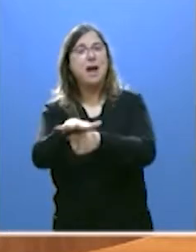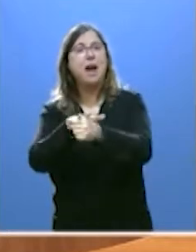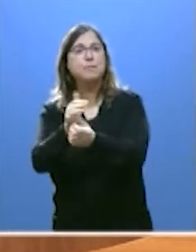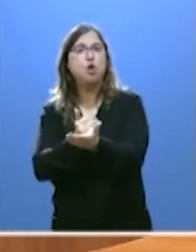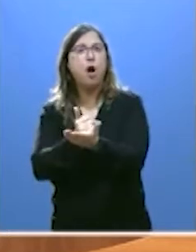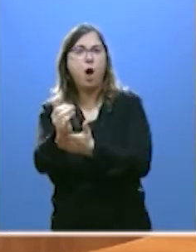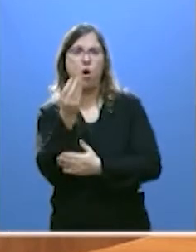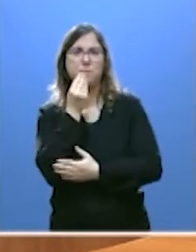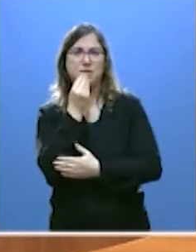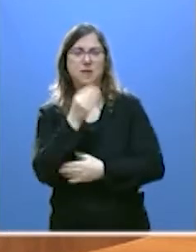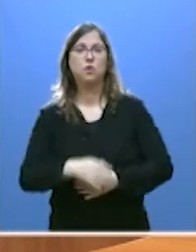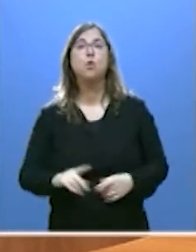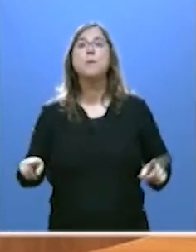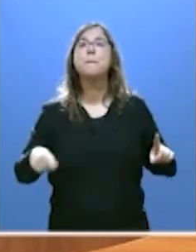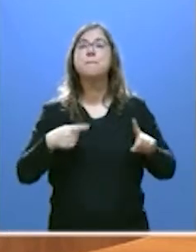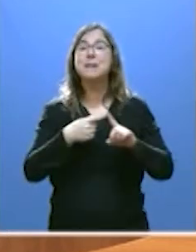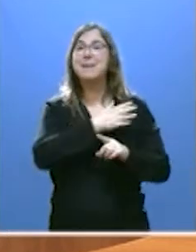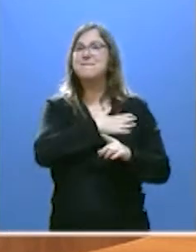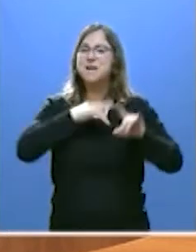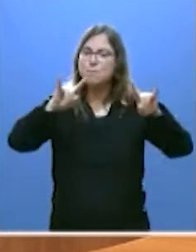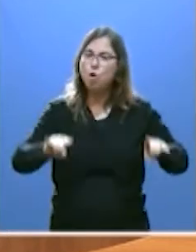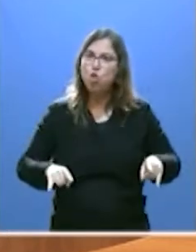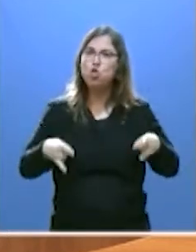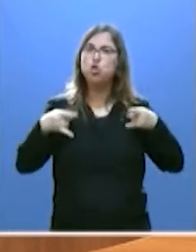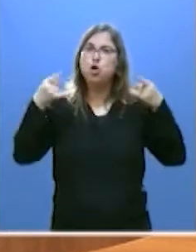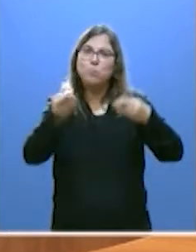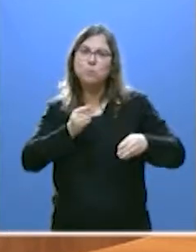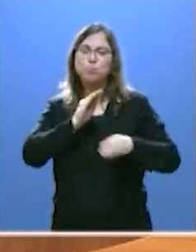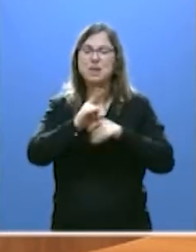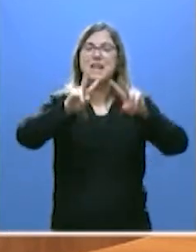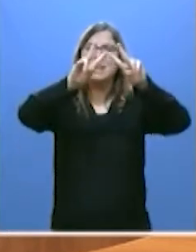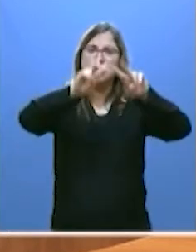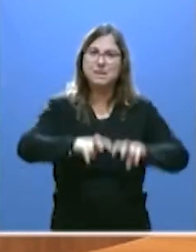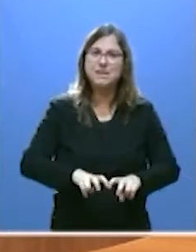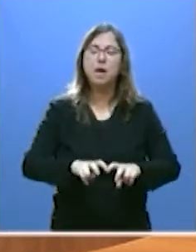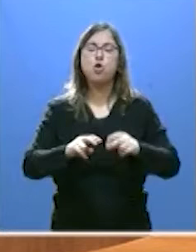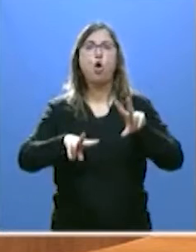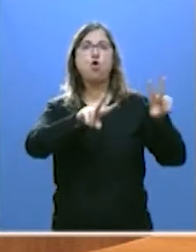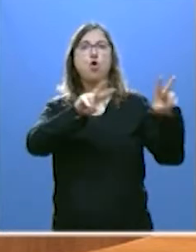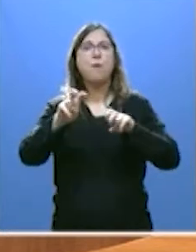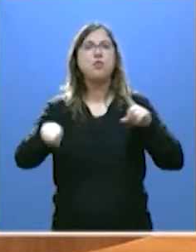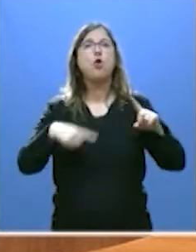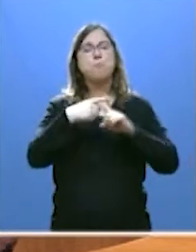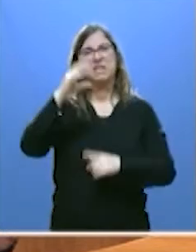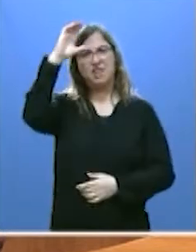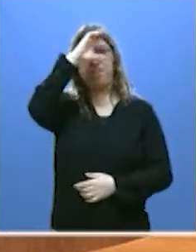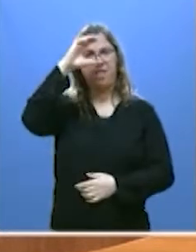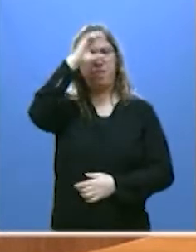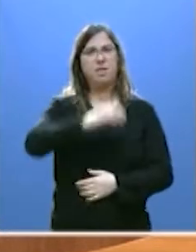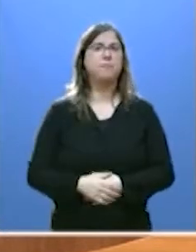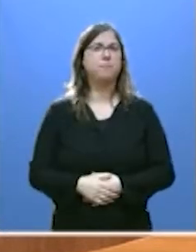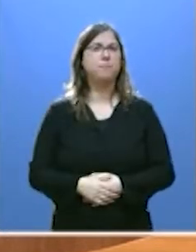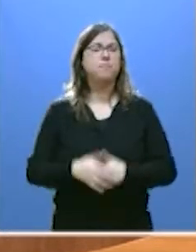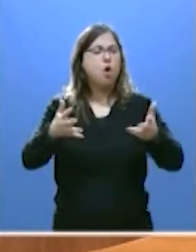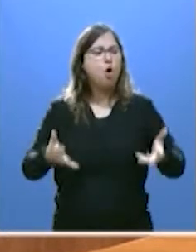y agroalimentario. Vamos a redoblar nuestra apuesta por la investigación, la innovación y la ciencia para poner